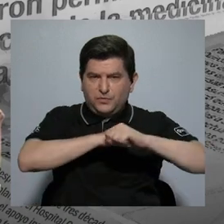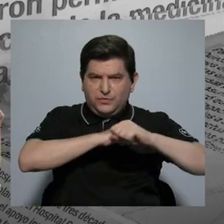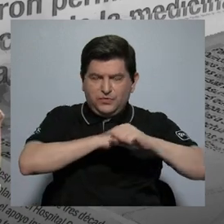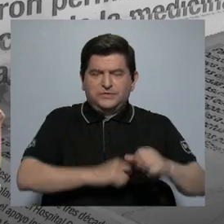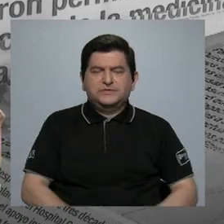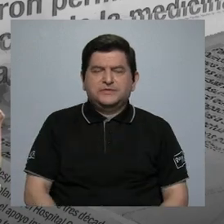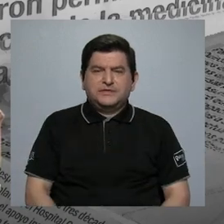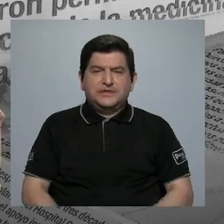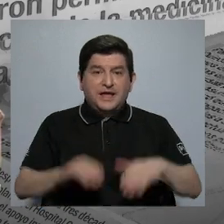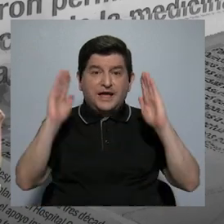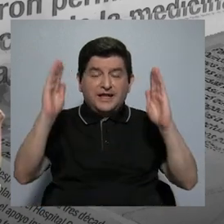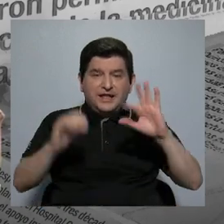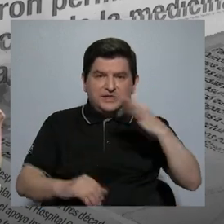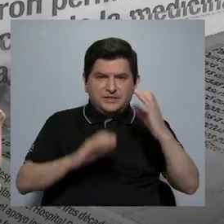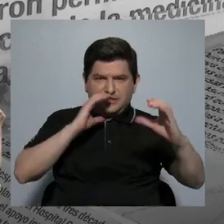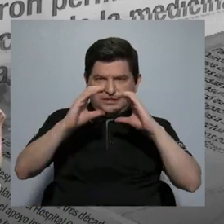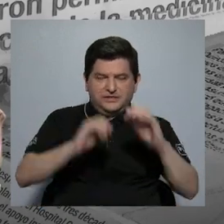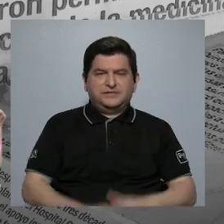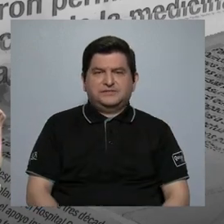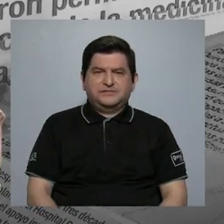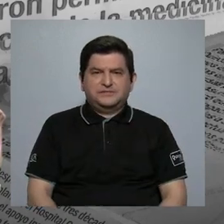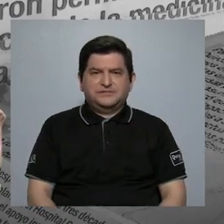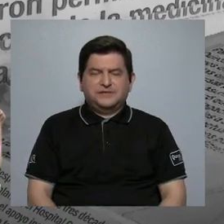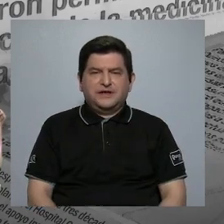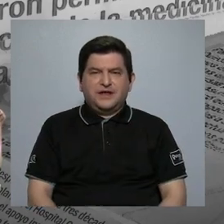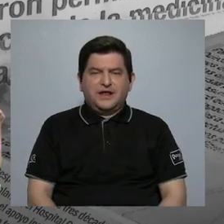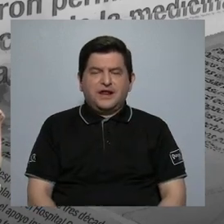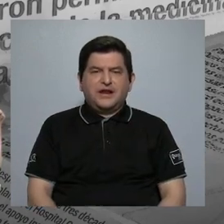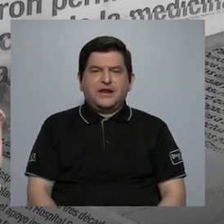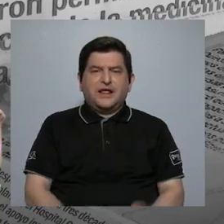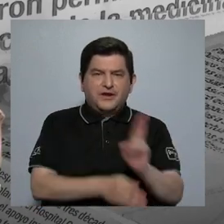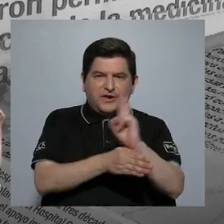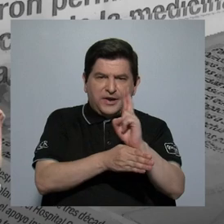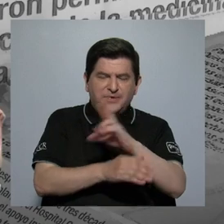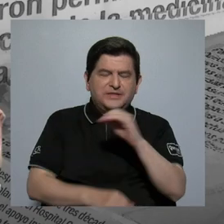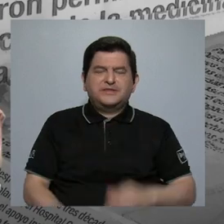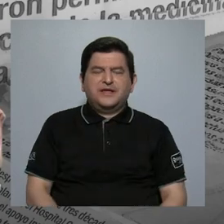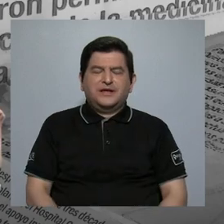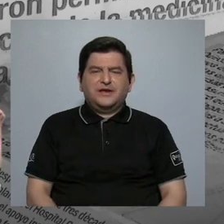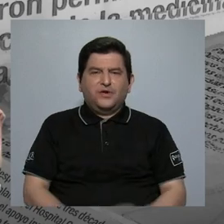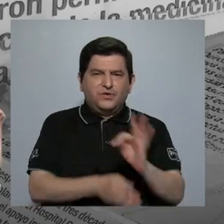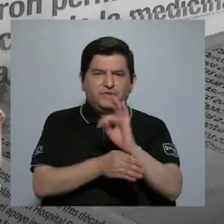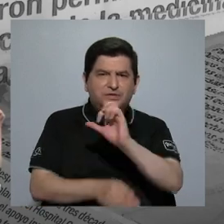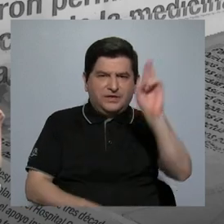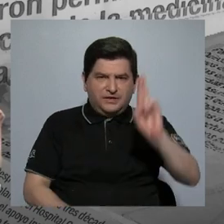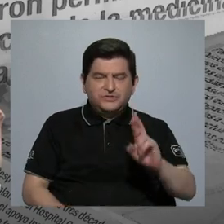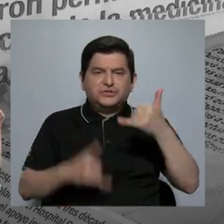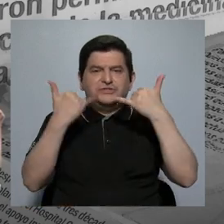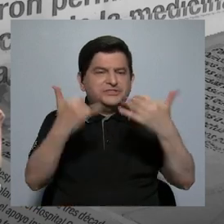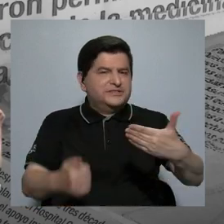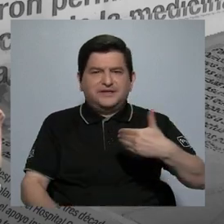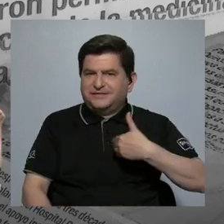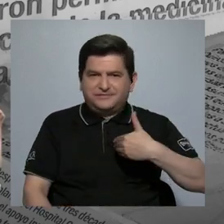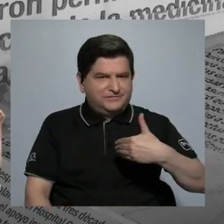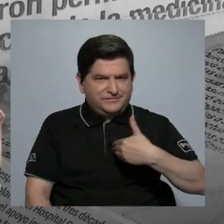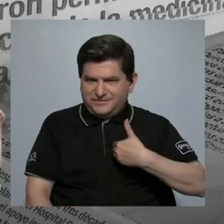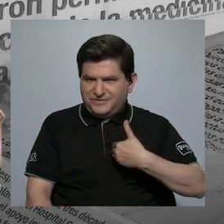y es que los grandes medios como Repretel o Televisora de Costa Rica, dejaron de recibir